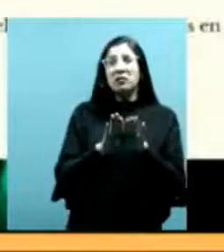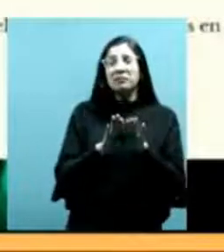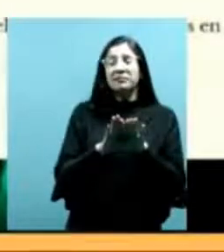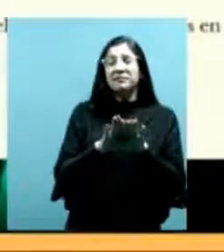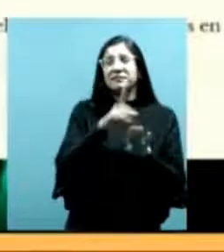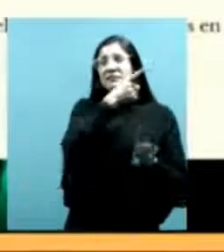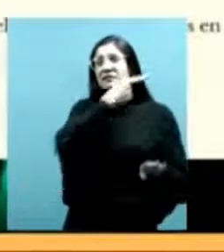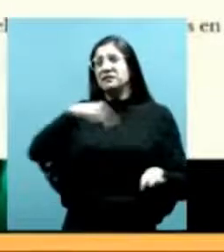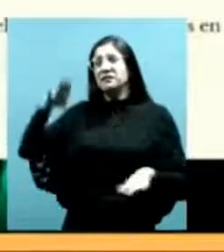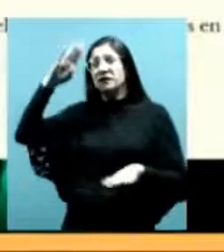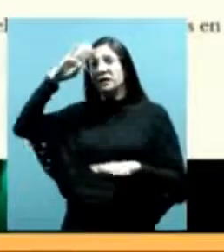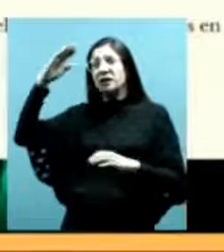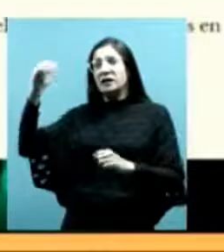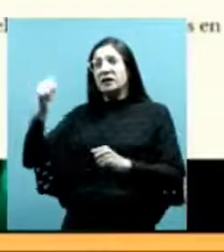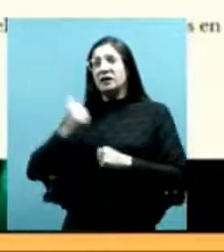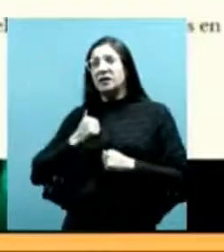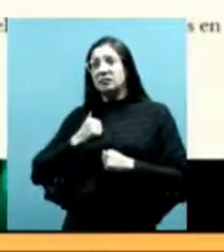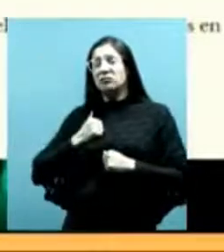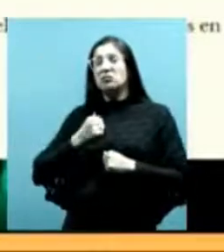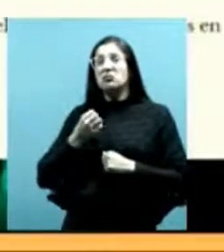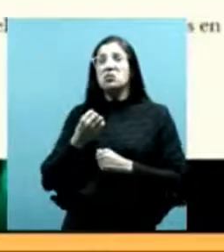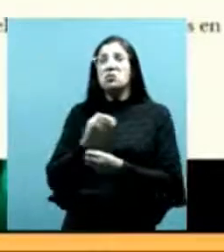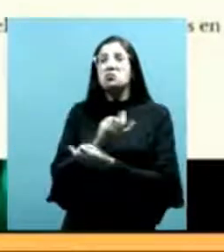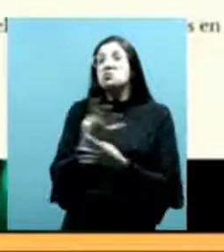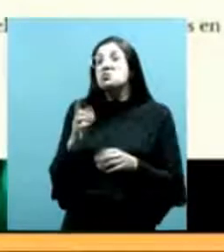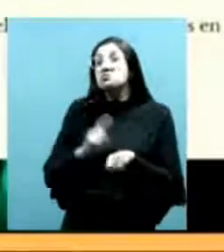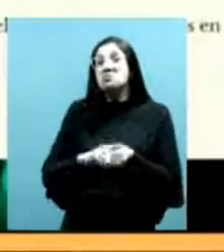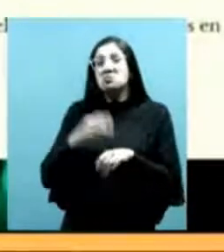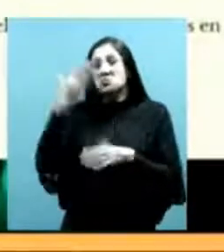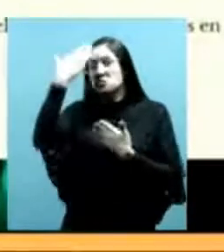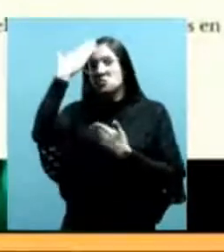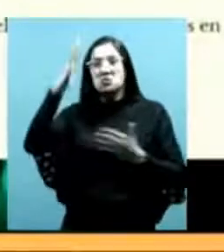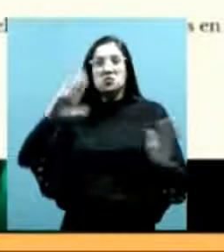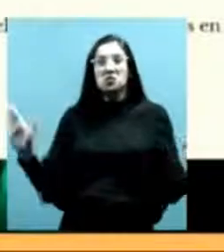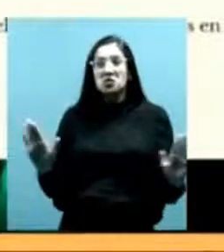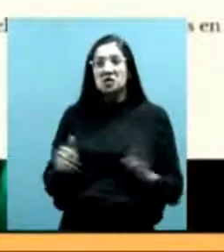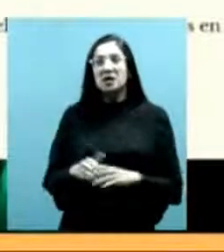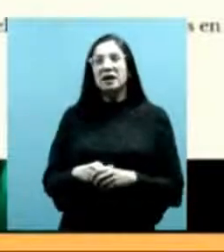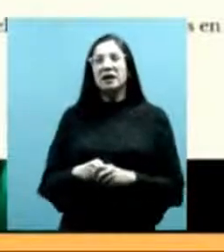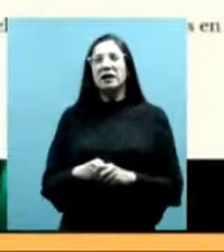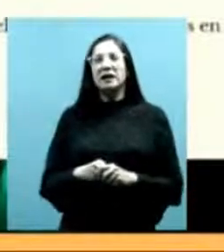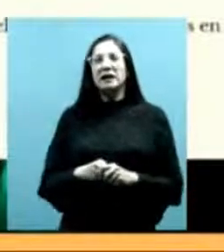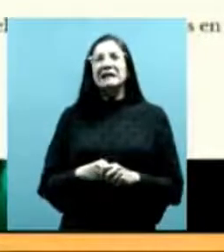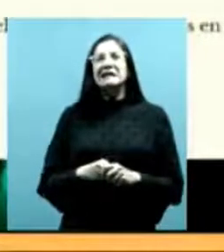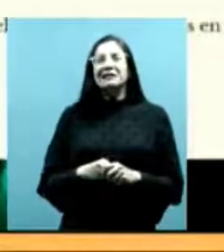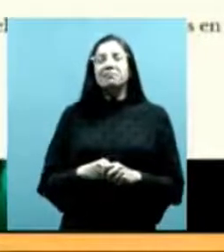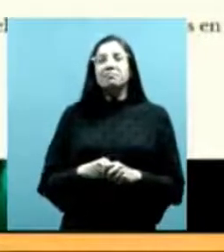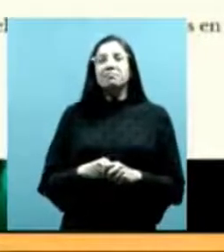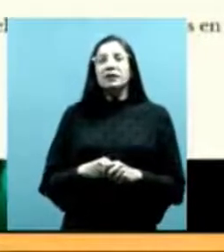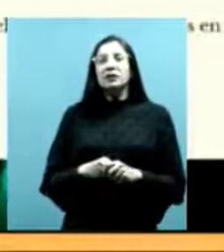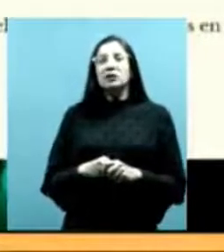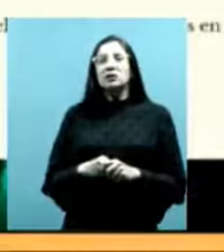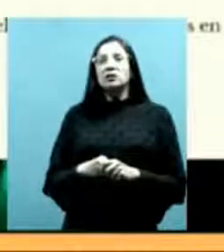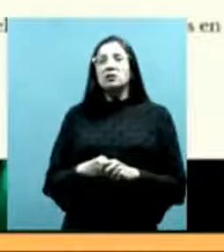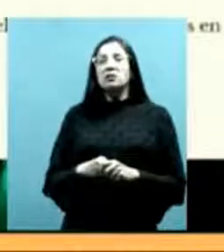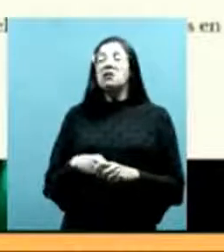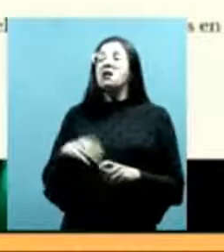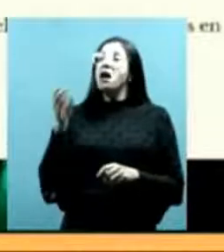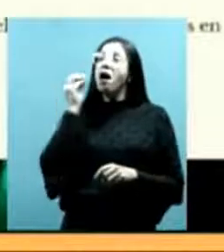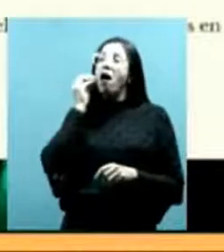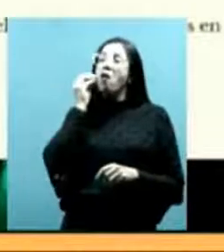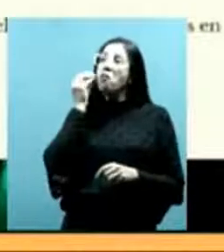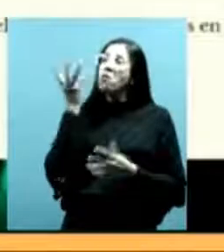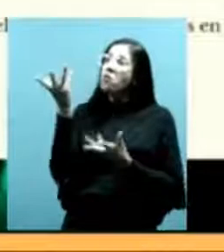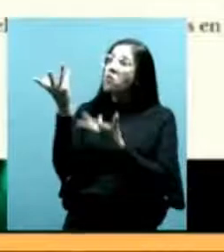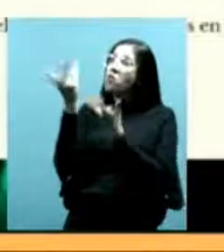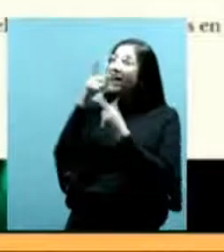entonces acá vemos como desde la perspectiva de la memoria eso que no le cerraba a Sergio Pizzeñán él hizo se lo confirma a Sergio como diciéndole no es verdad